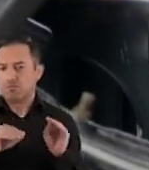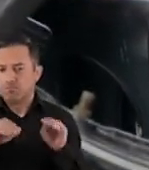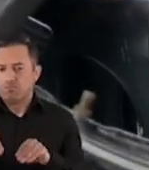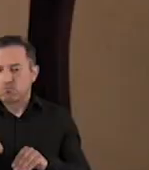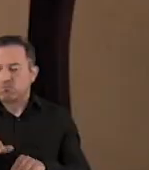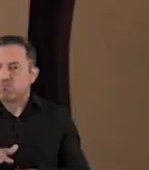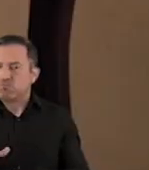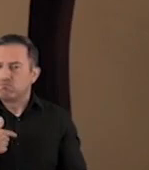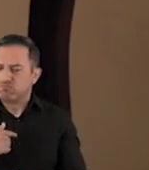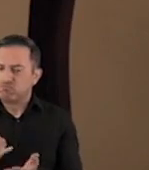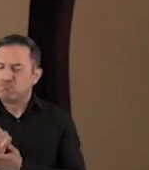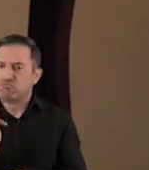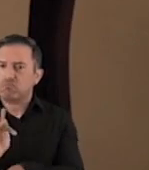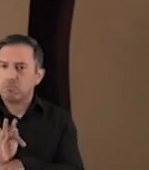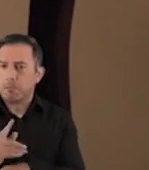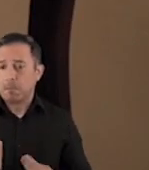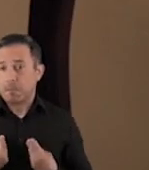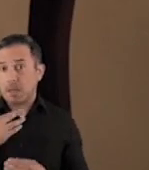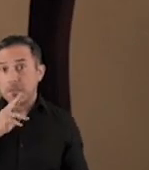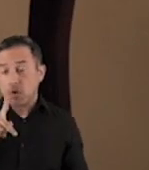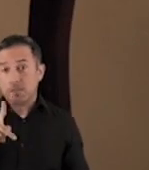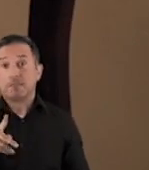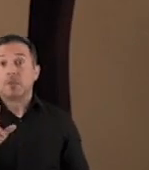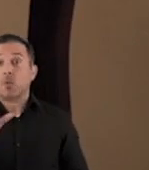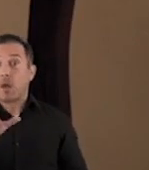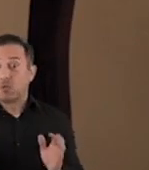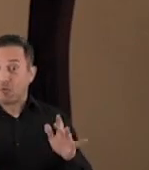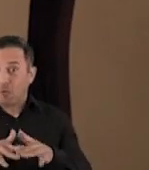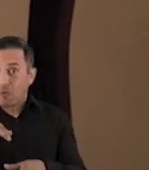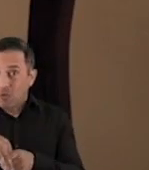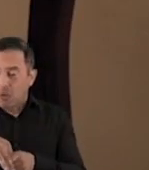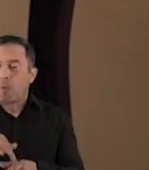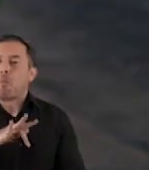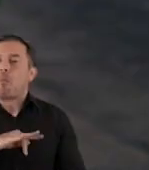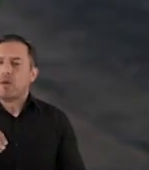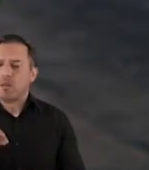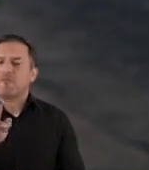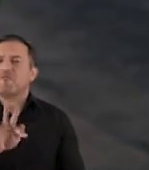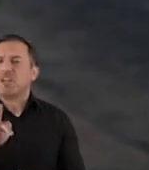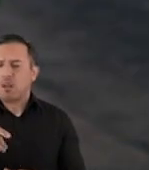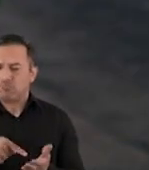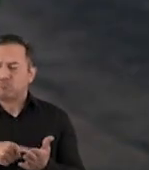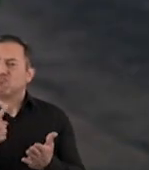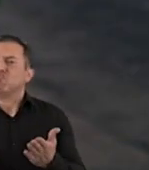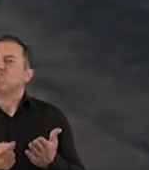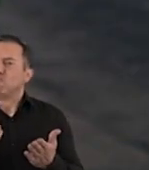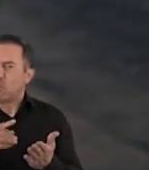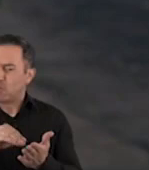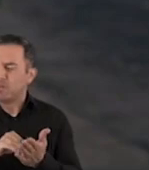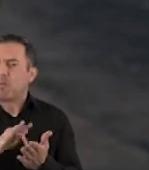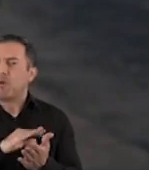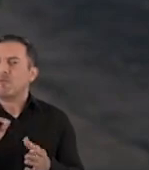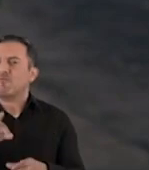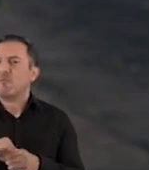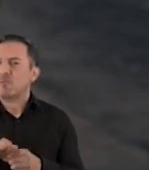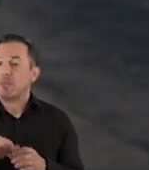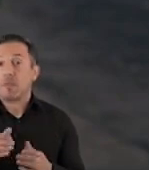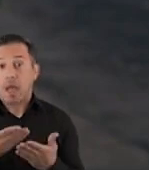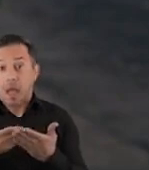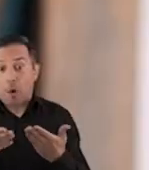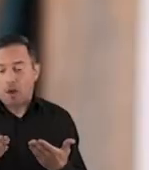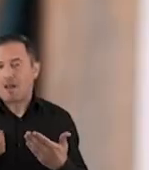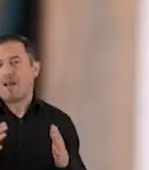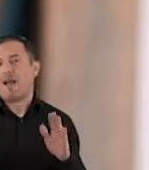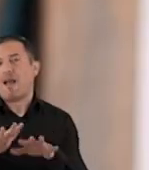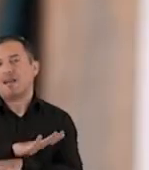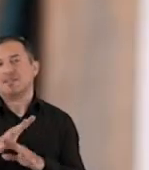calidad de vida para estar vigente a la hora de votar porque ahora yo vivo aquí y pertenezco ahora a este